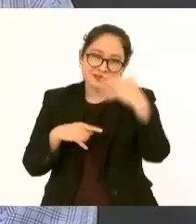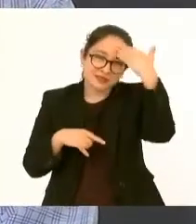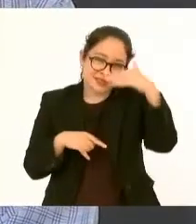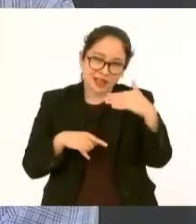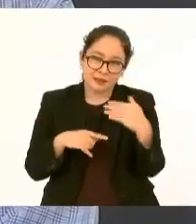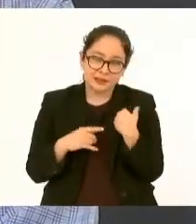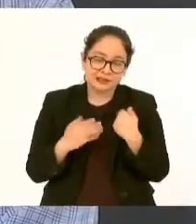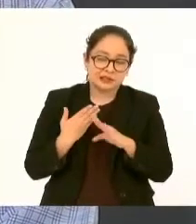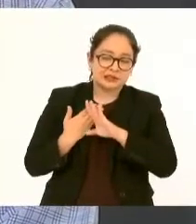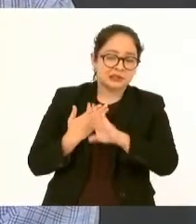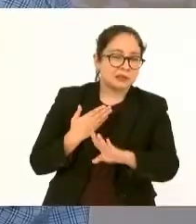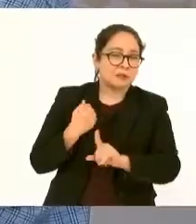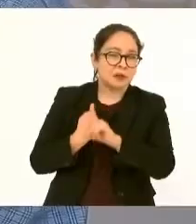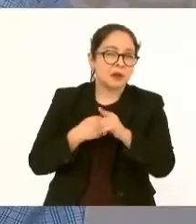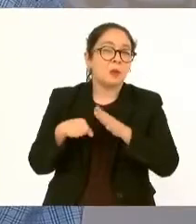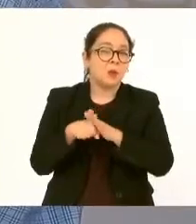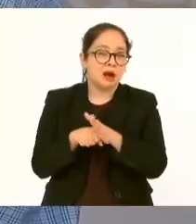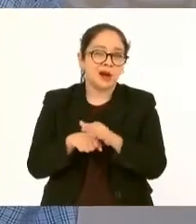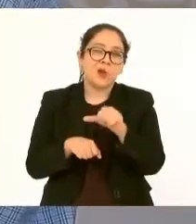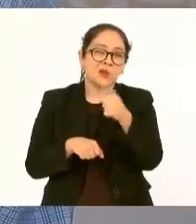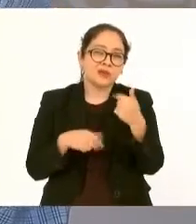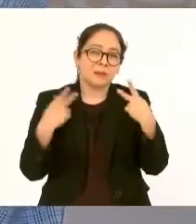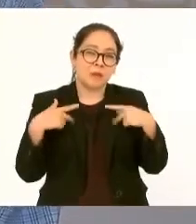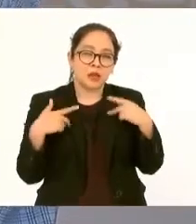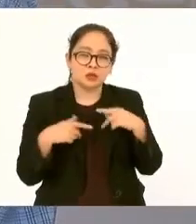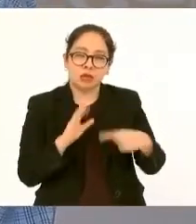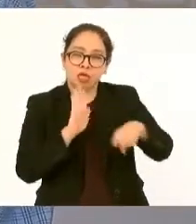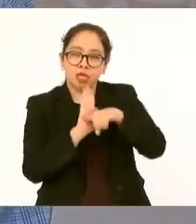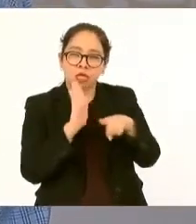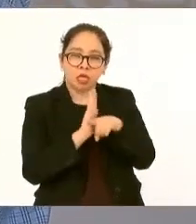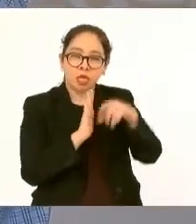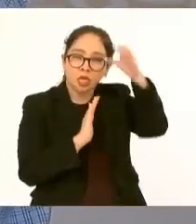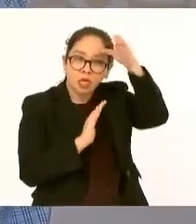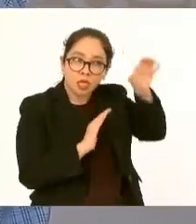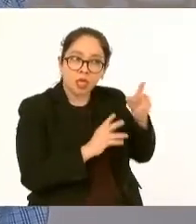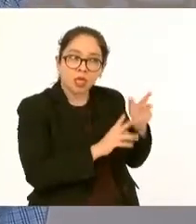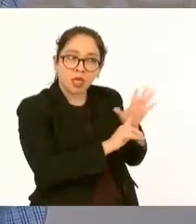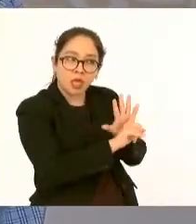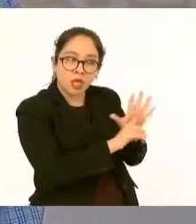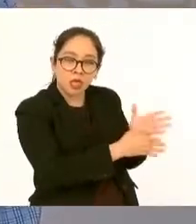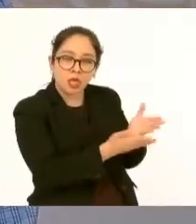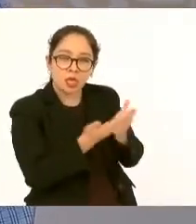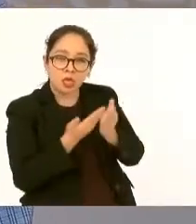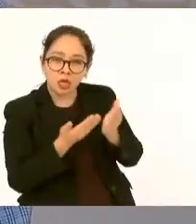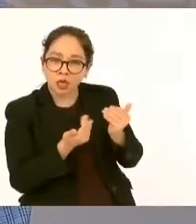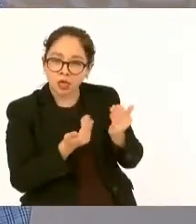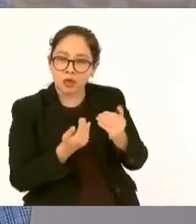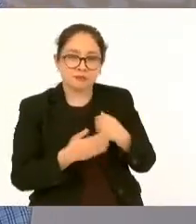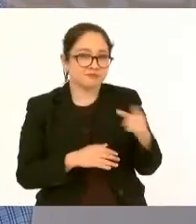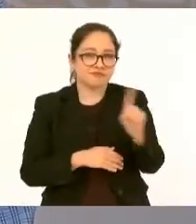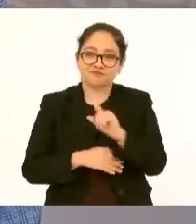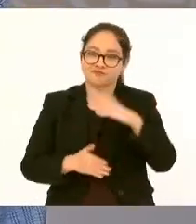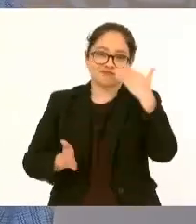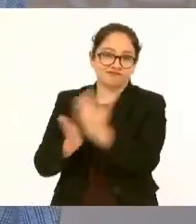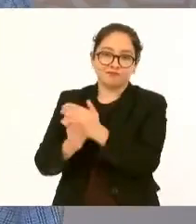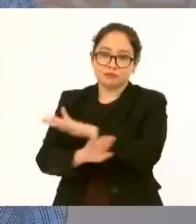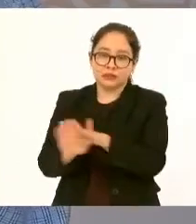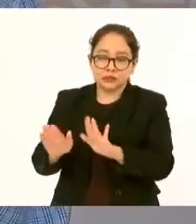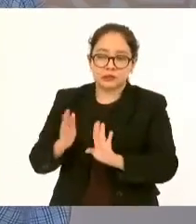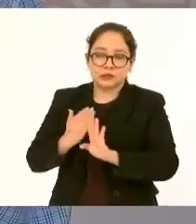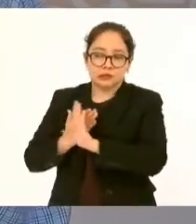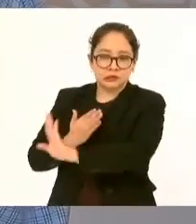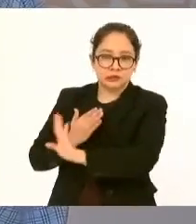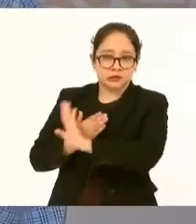delincuencia. También aquí en Veracruz y esto me da mucho gusto,